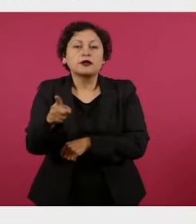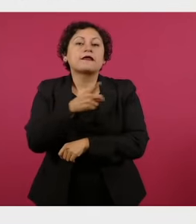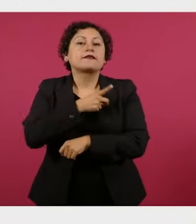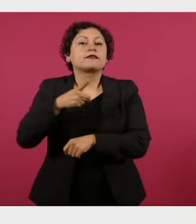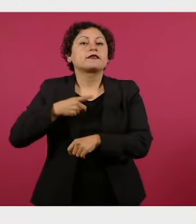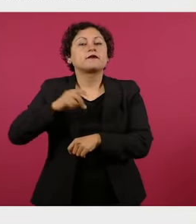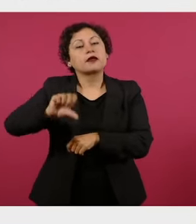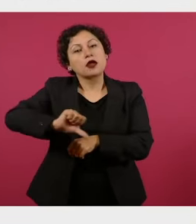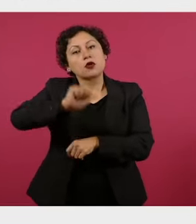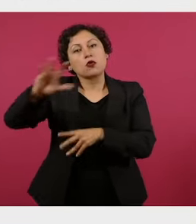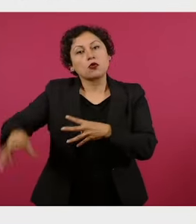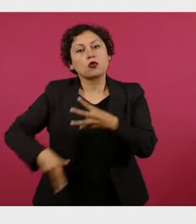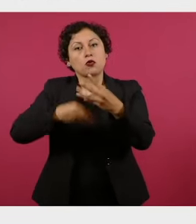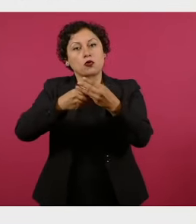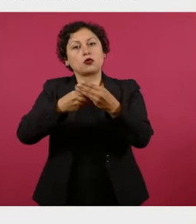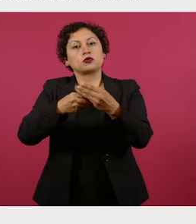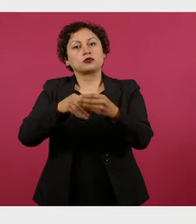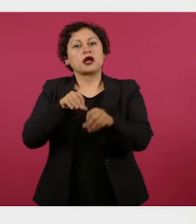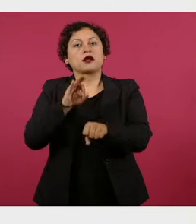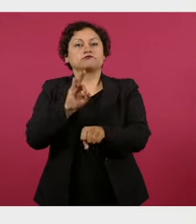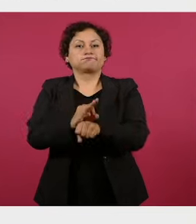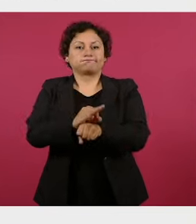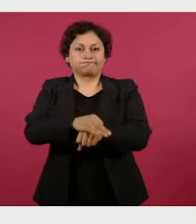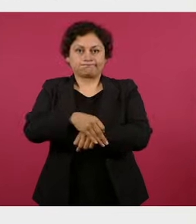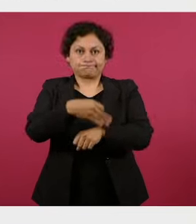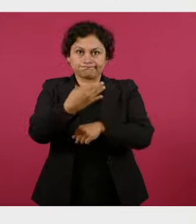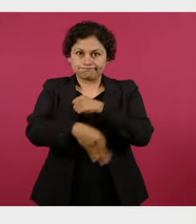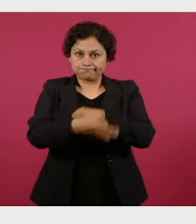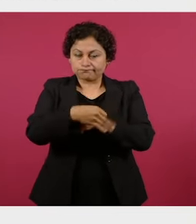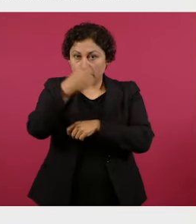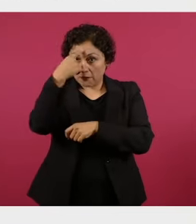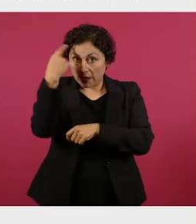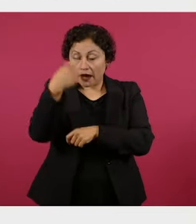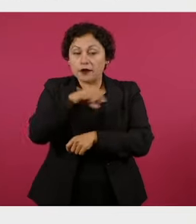considerara razonablemente adecuadas.